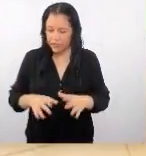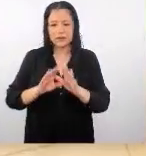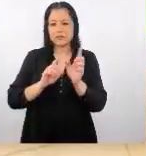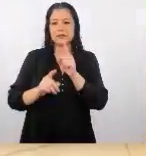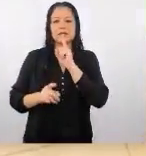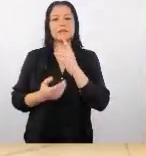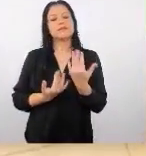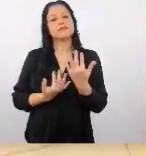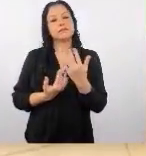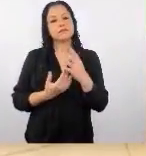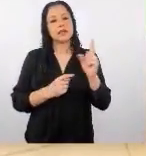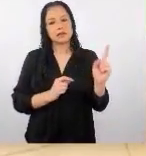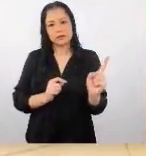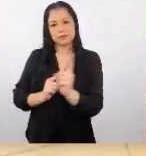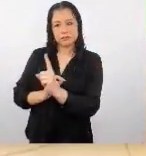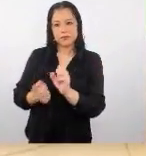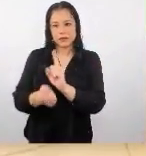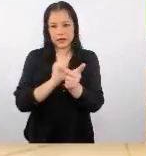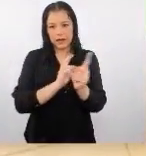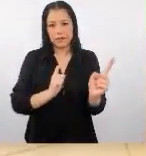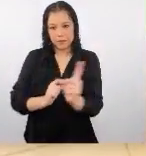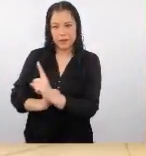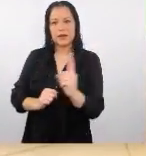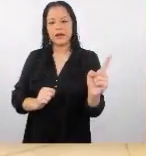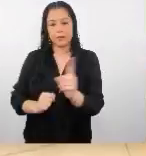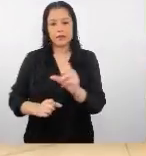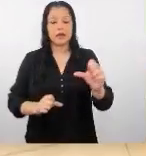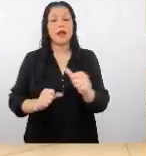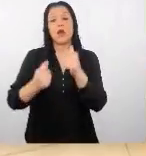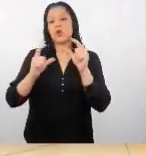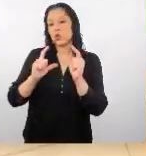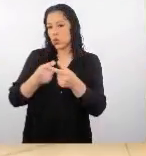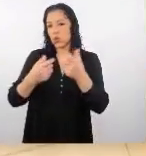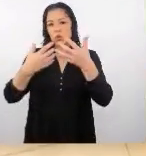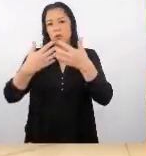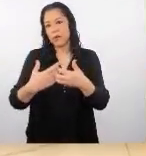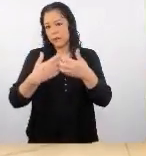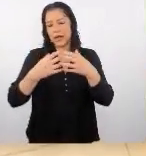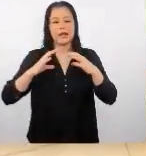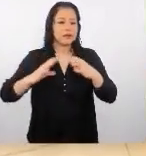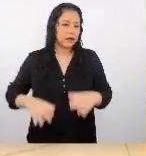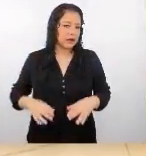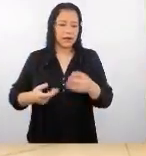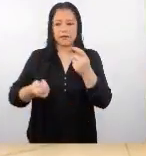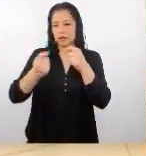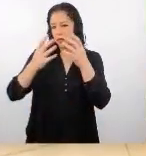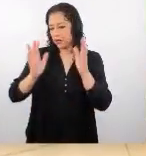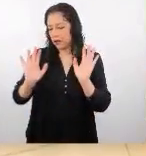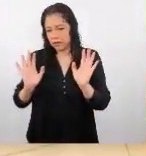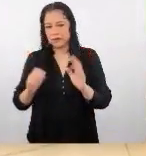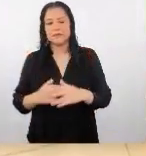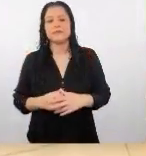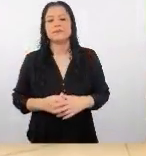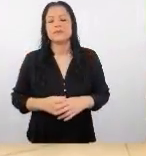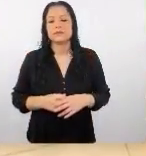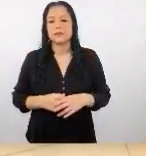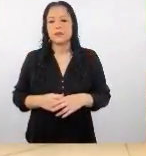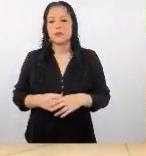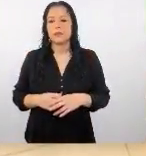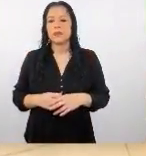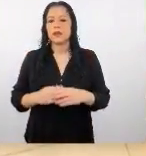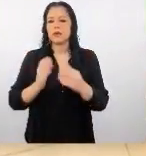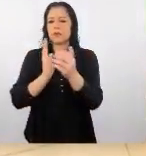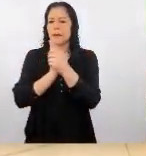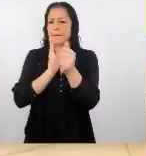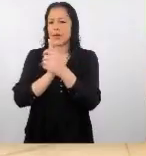porque están esperando para que pase el siguiente el siguiente cliente el siguiente vendedor en este caso el dominio del